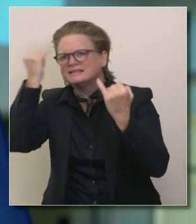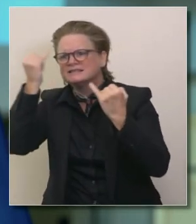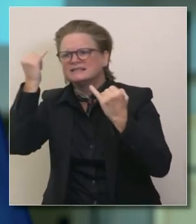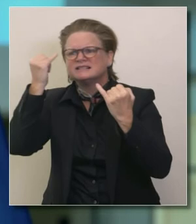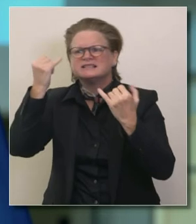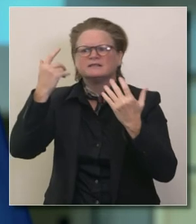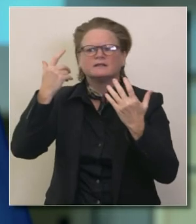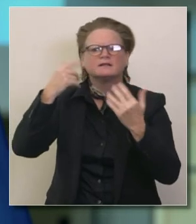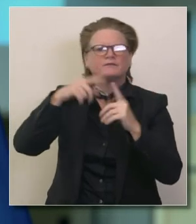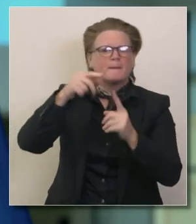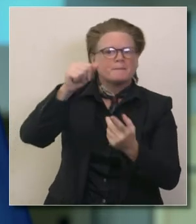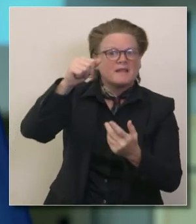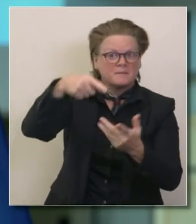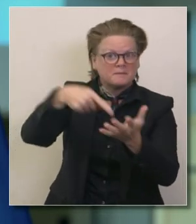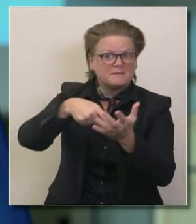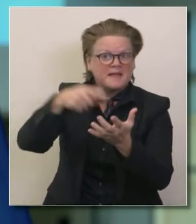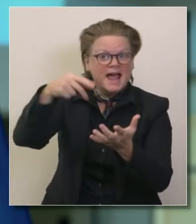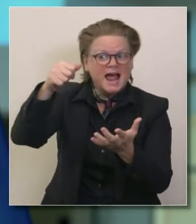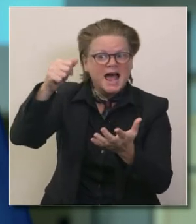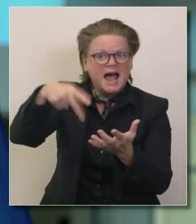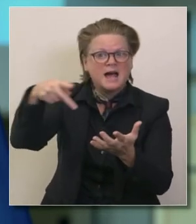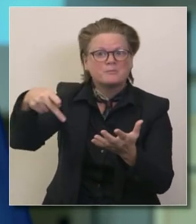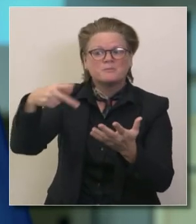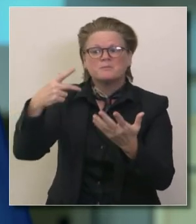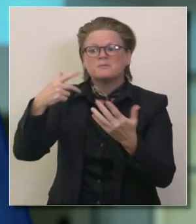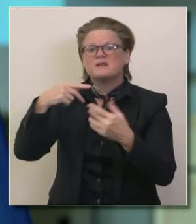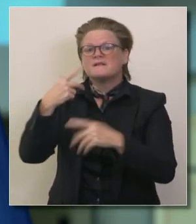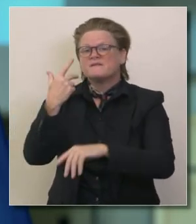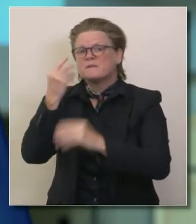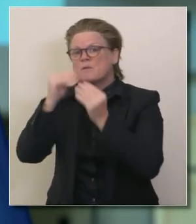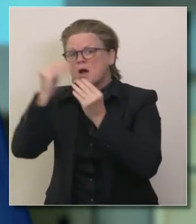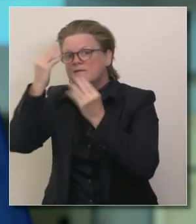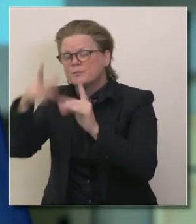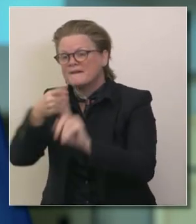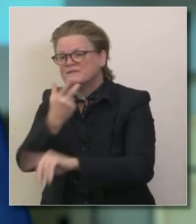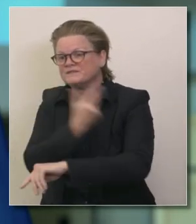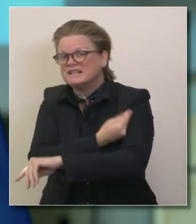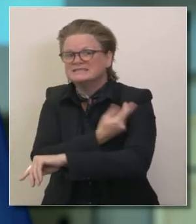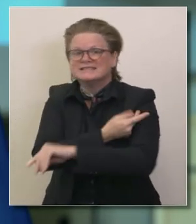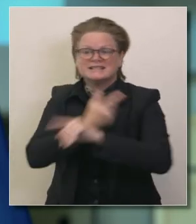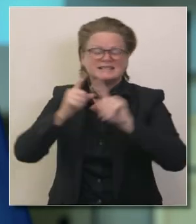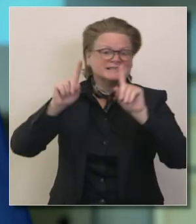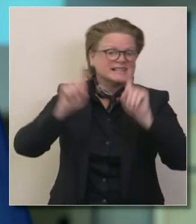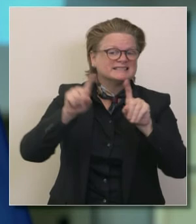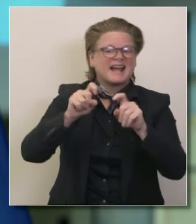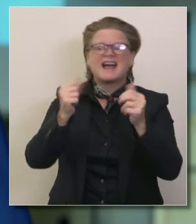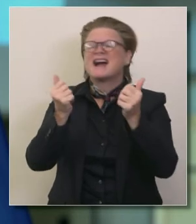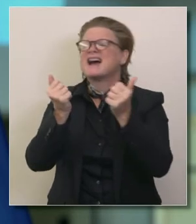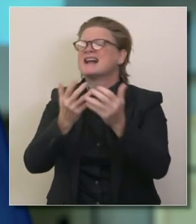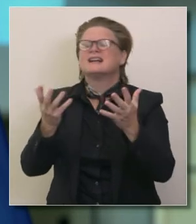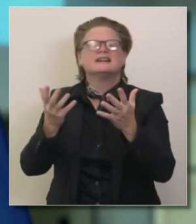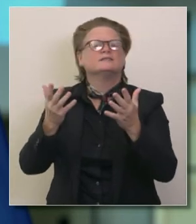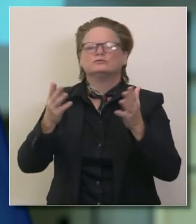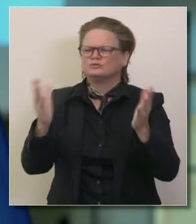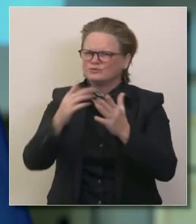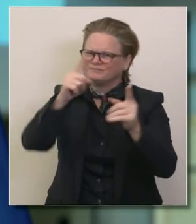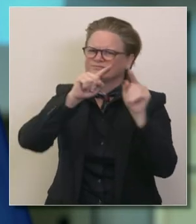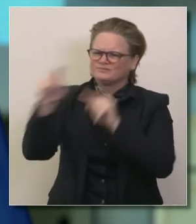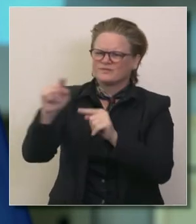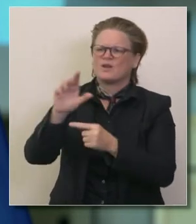cosas que hemos mencionado incluyendo la aplicación que mencionamos al inicio de esta rueda de prensa pruebas, cualquier cosa